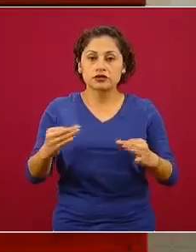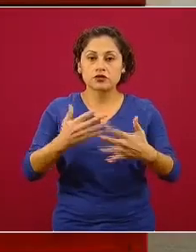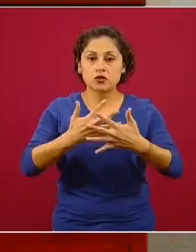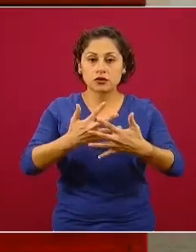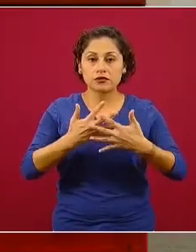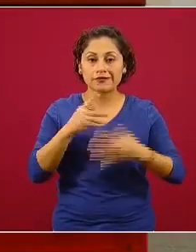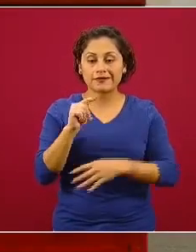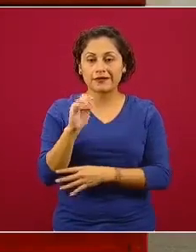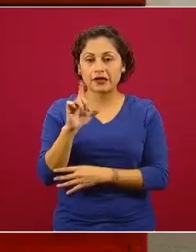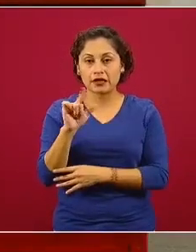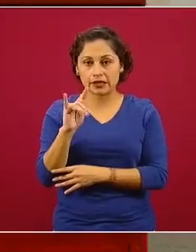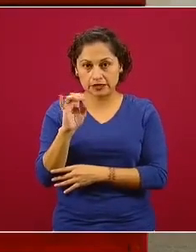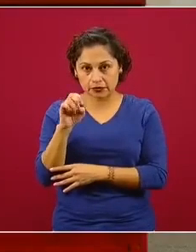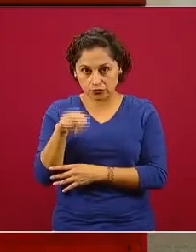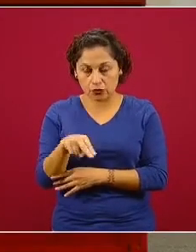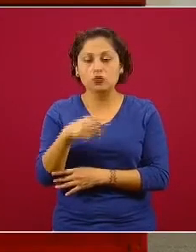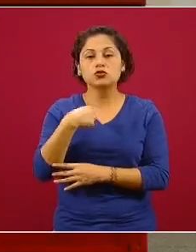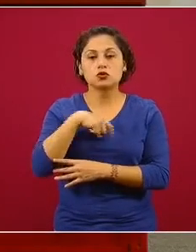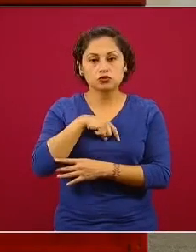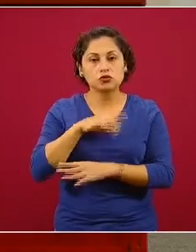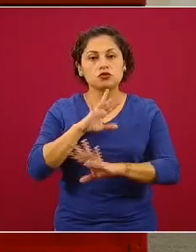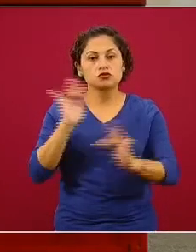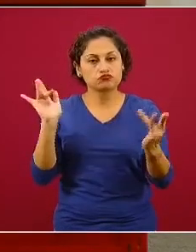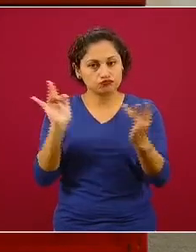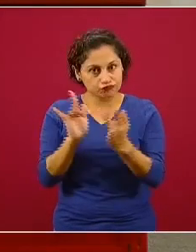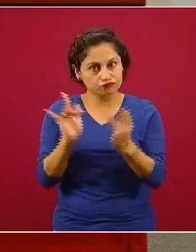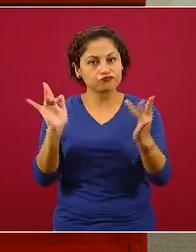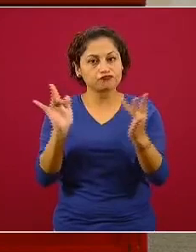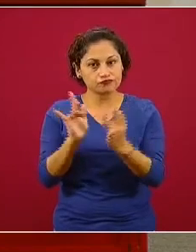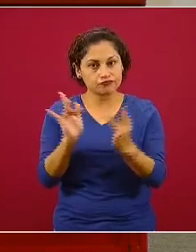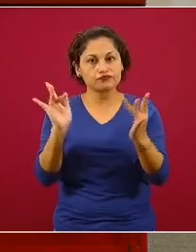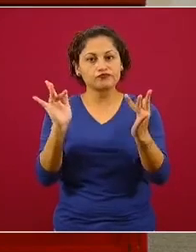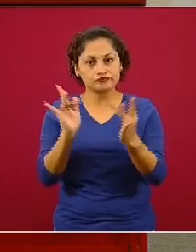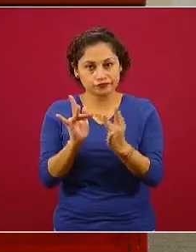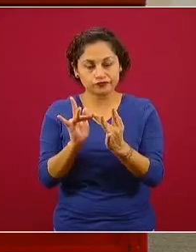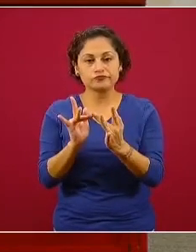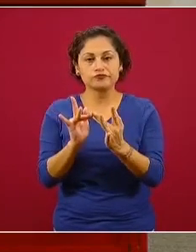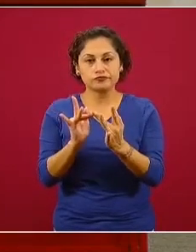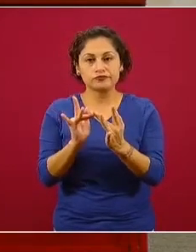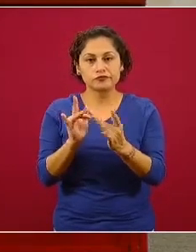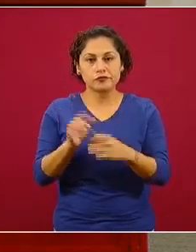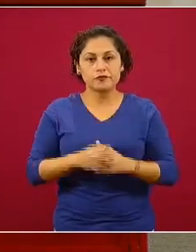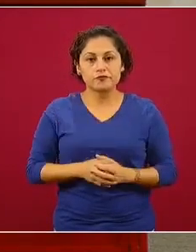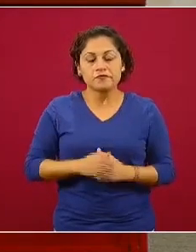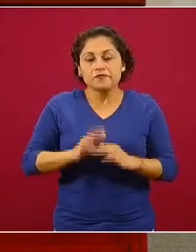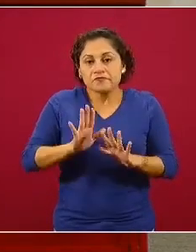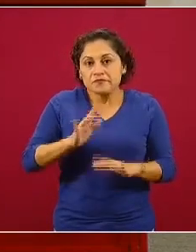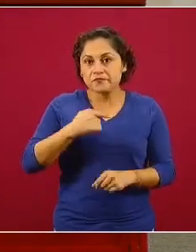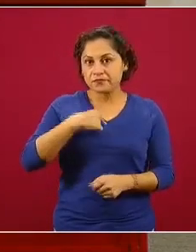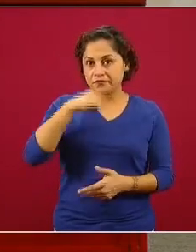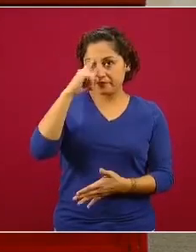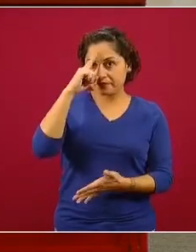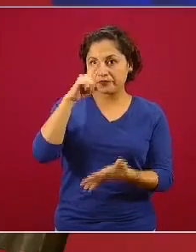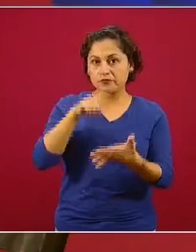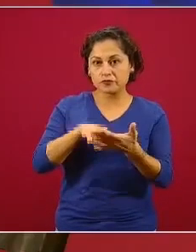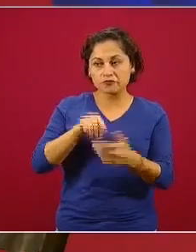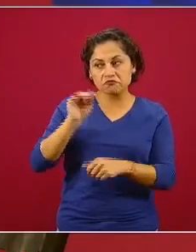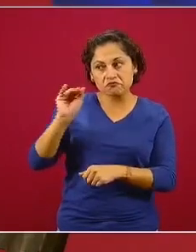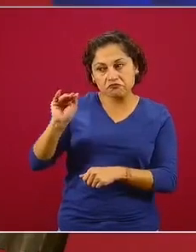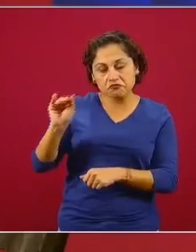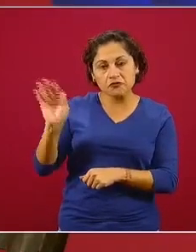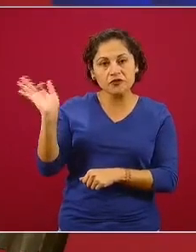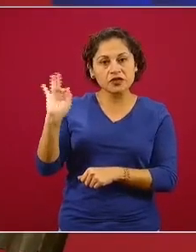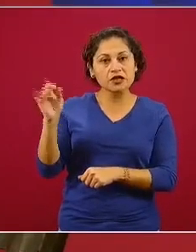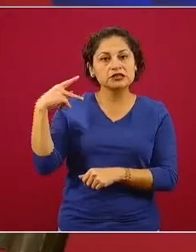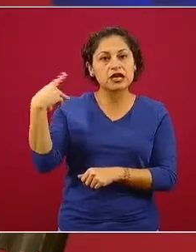con quien hemos tenido también un muy cordial y productivo acercamiento. Y yo creo que podemos explorar si algunas de esas